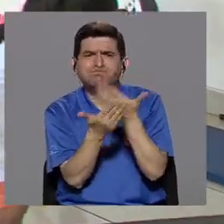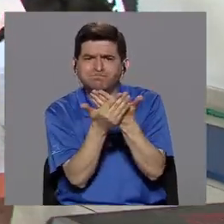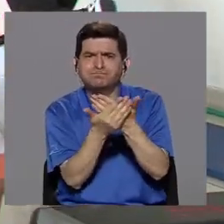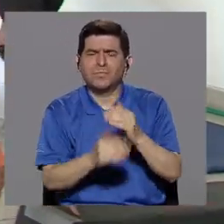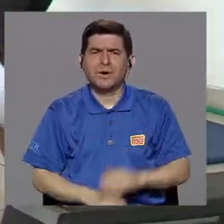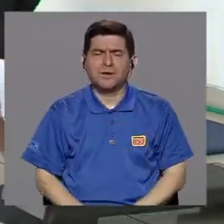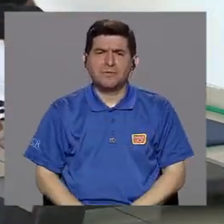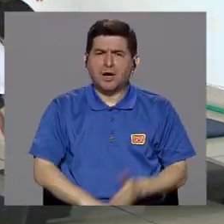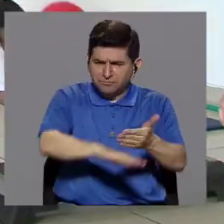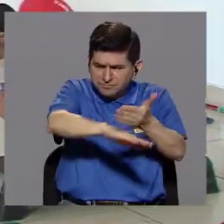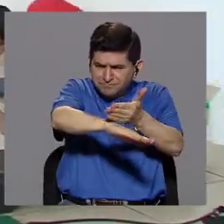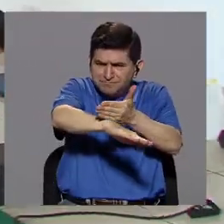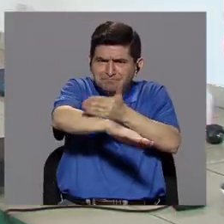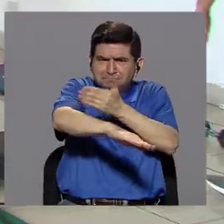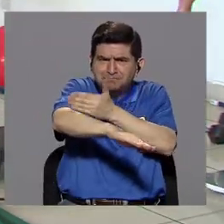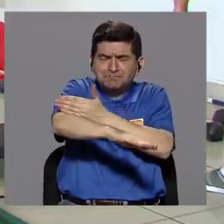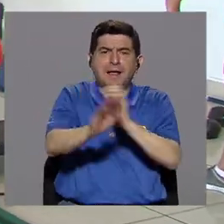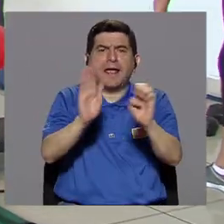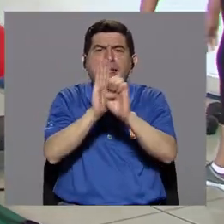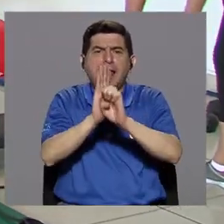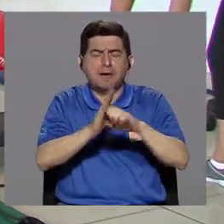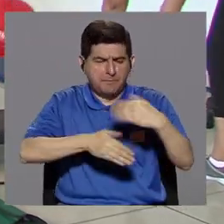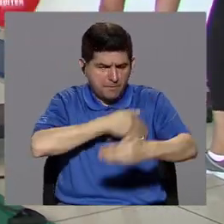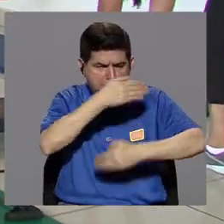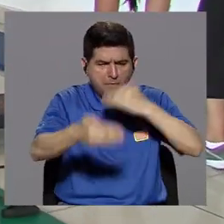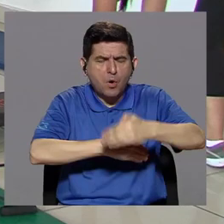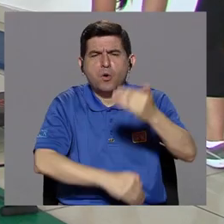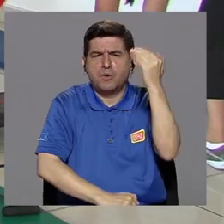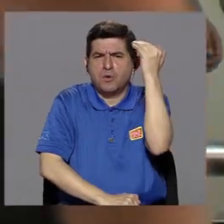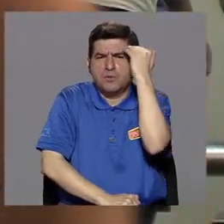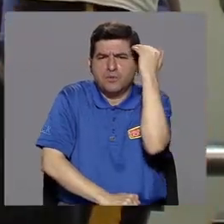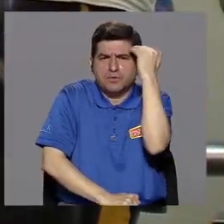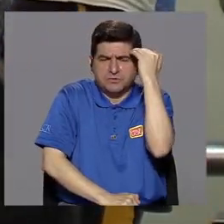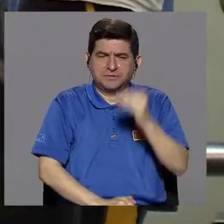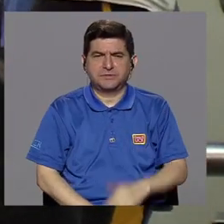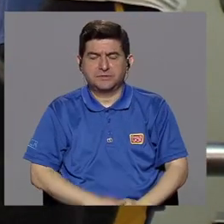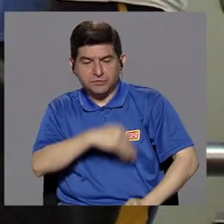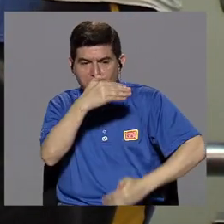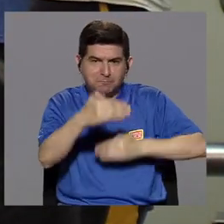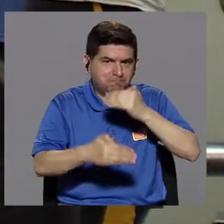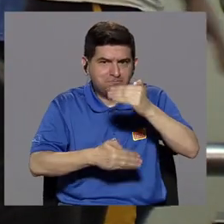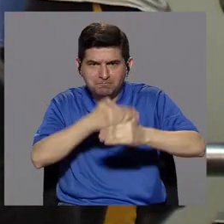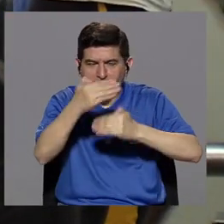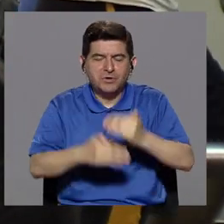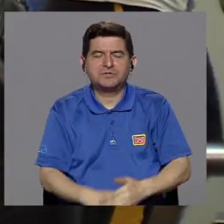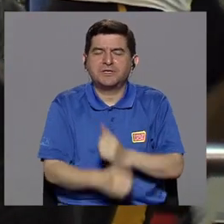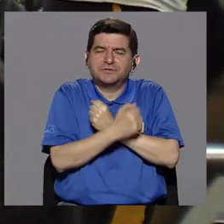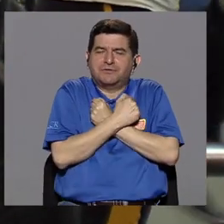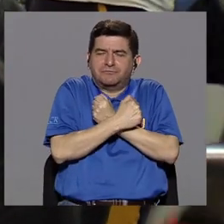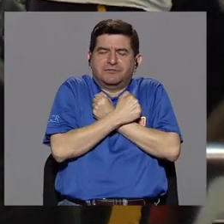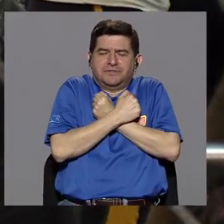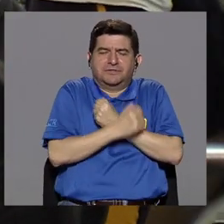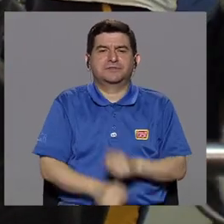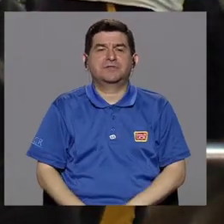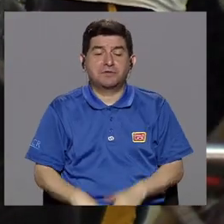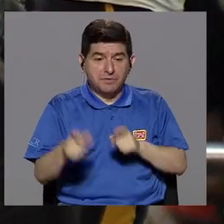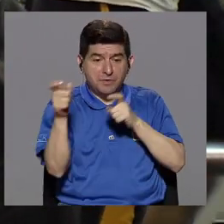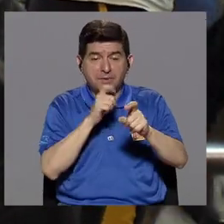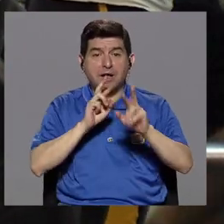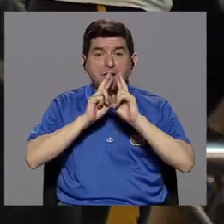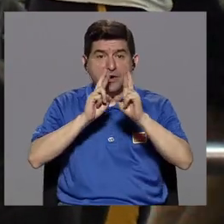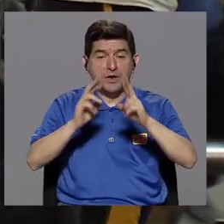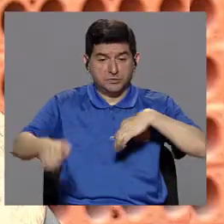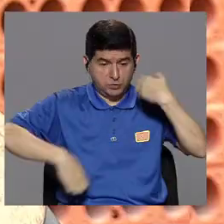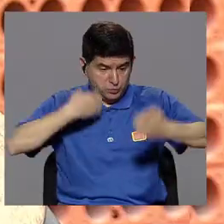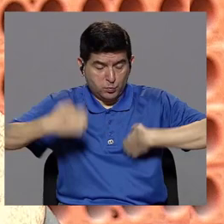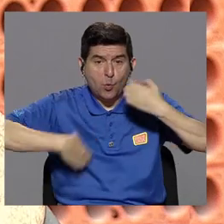que hay mejoras a nivel, por ejemplo, procesos cognitivos, procesos afectivos, es decir, manejo de las respuestas